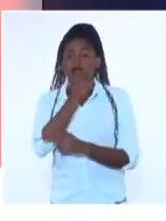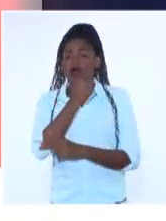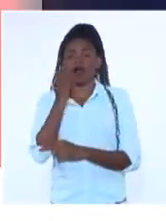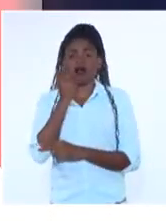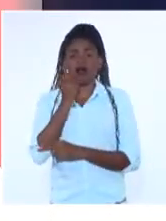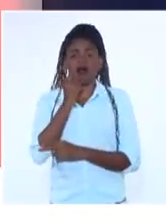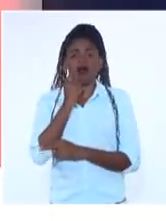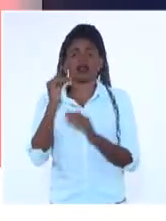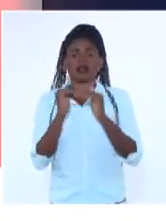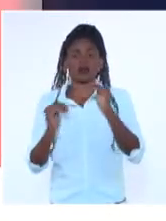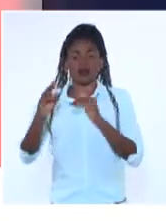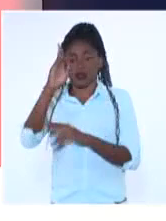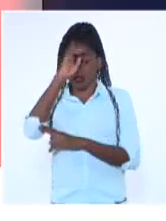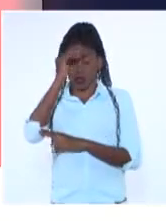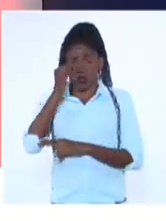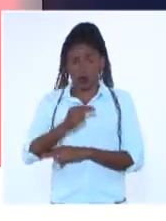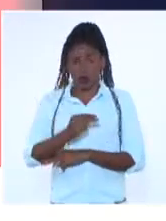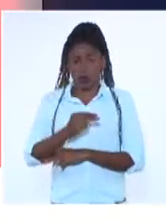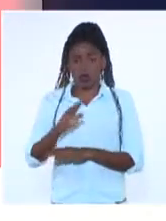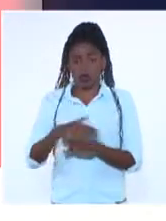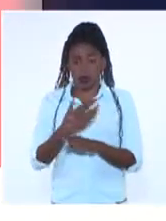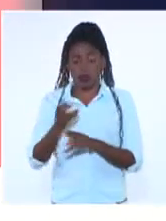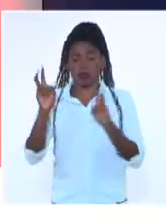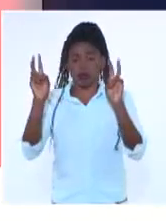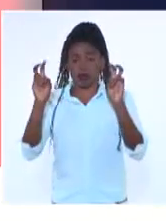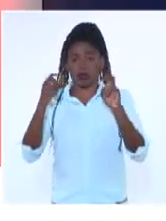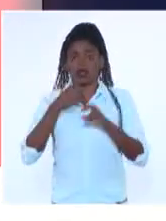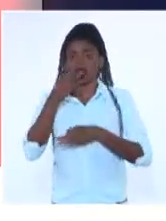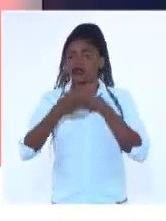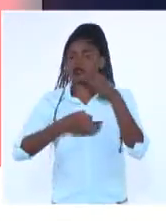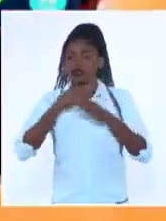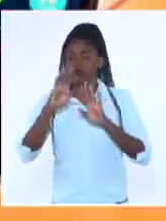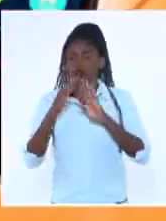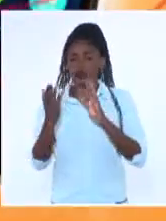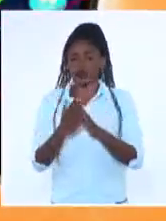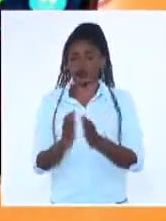del Ministerio de Salud Pública a propósito de esta fecha y esto fue lo que nos dijo.